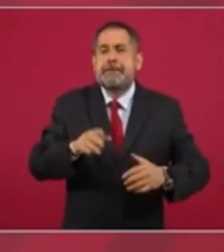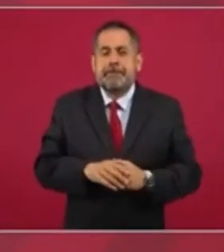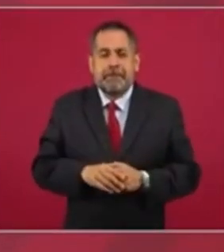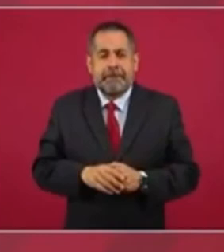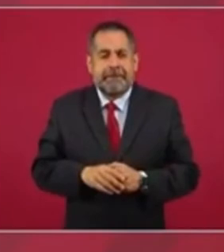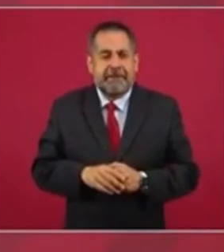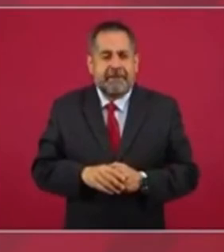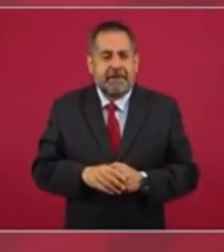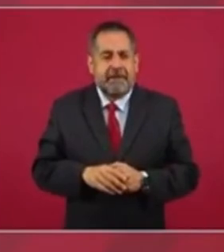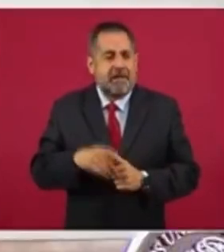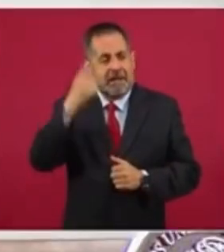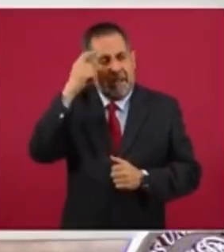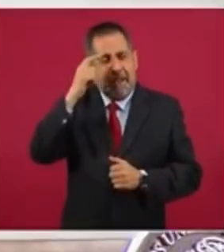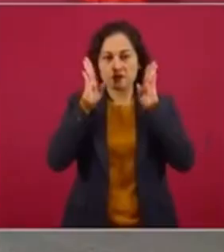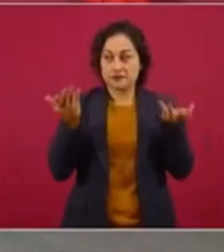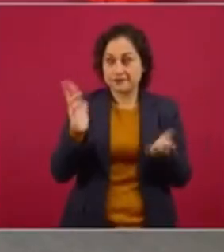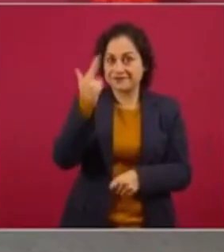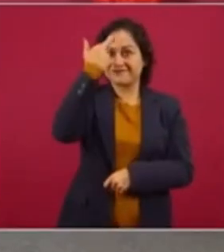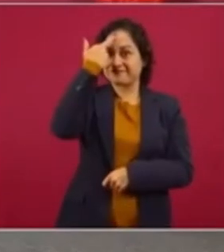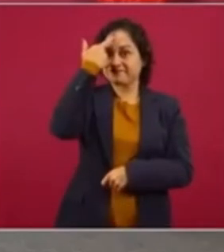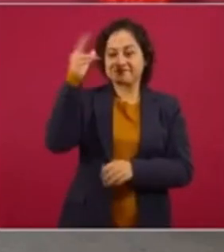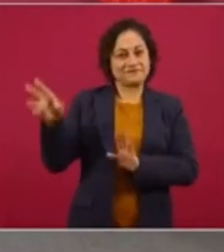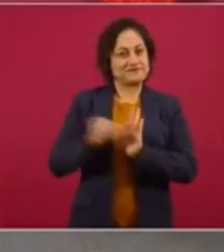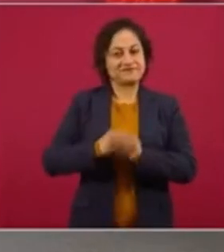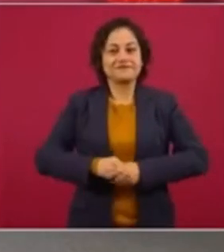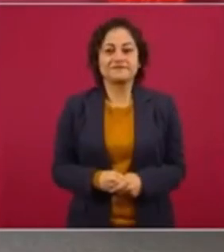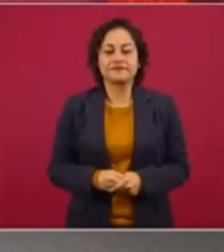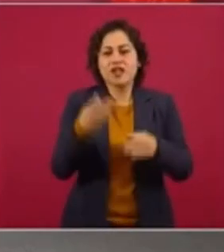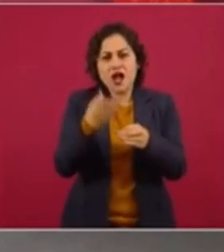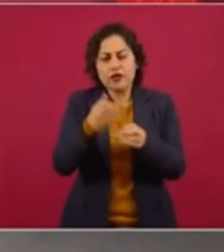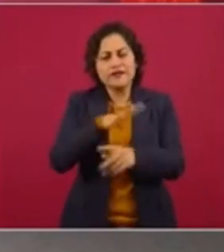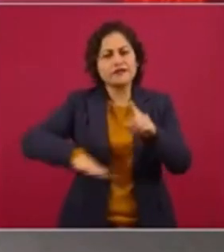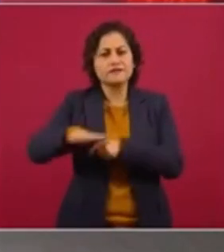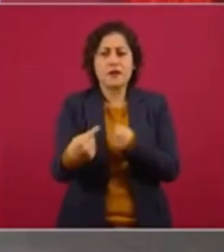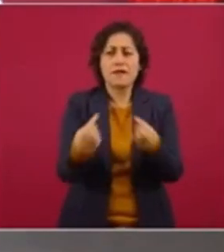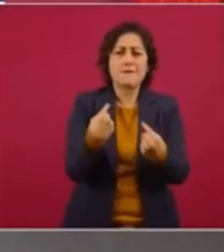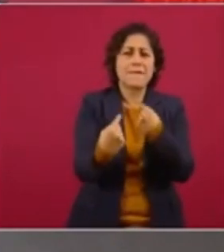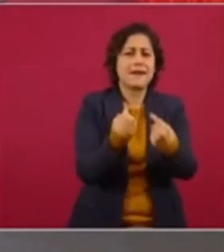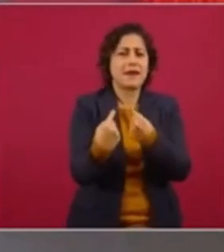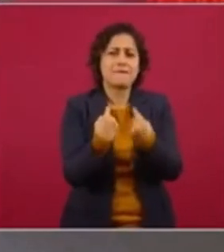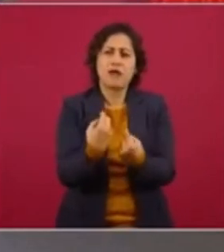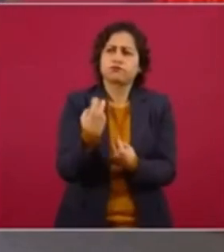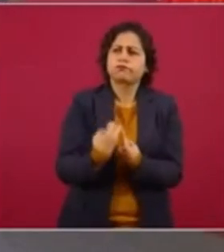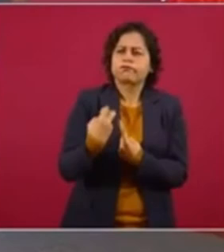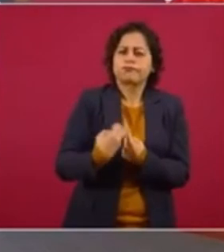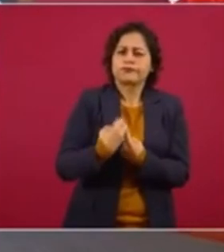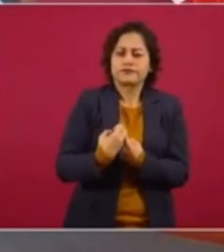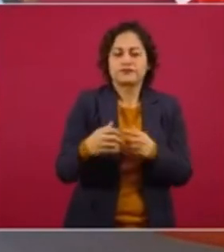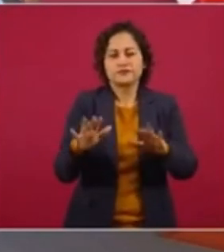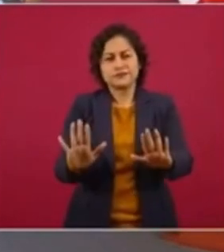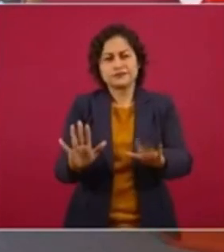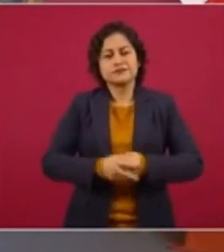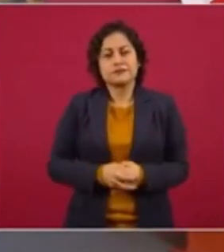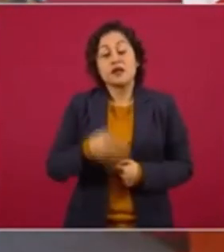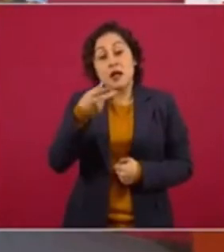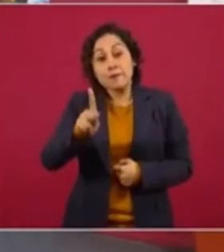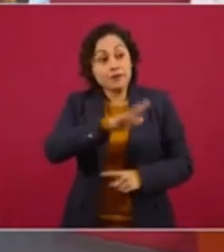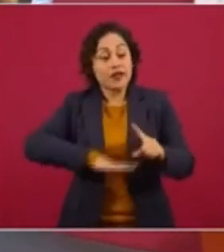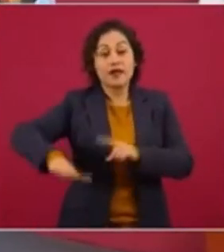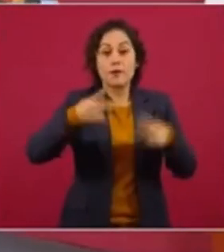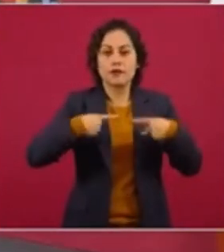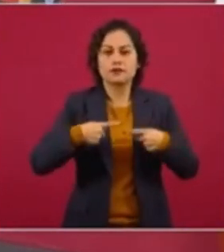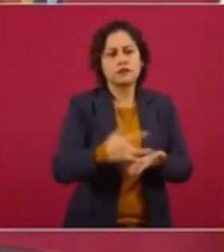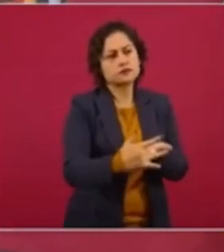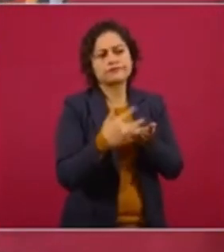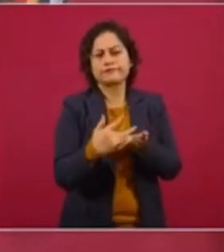que nos hacen lo que el viento a Juárez ahora hay muchos ataques pero nuestro pueblo nos está dando su apoyo